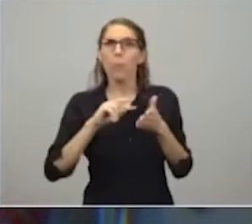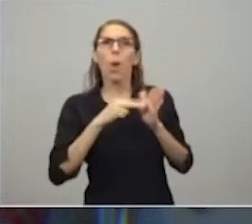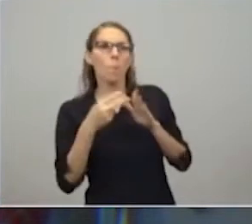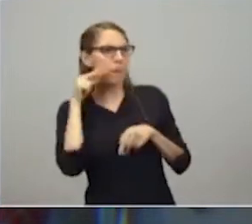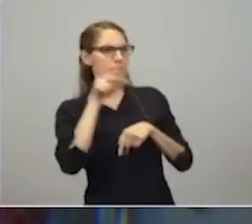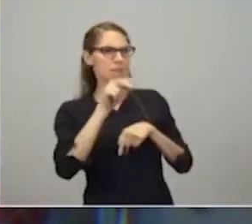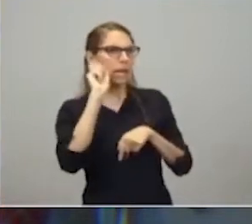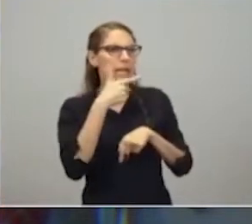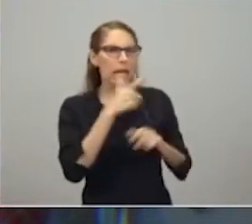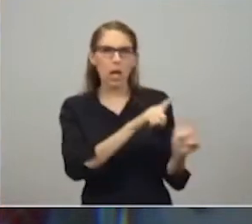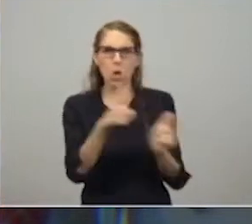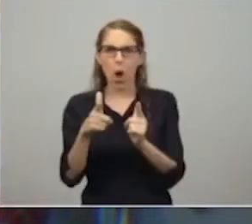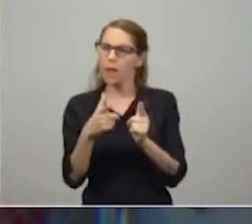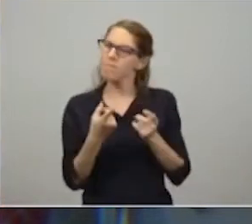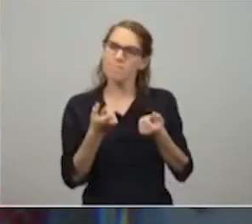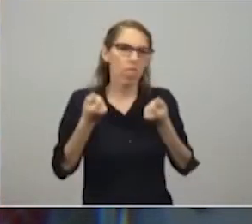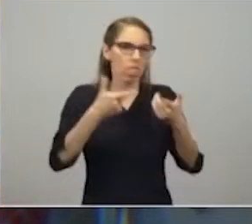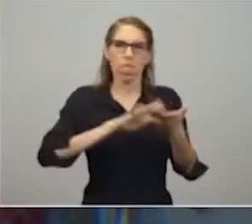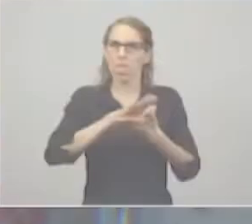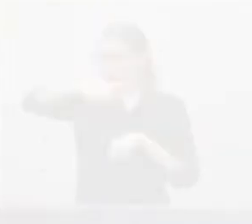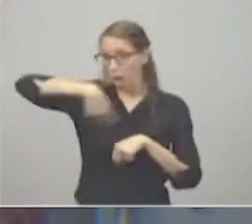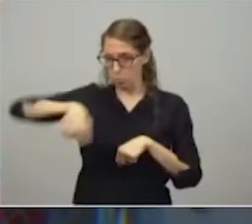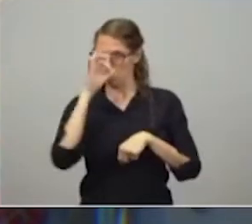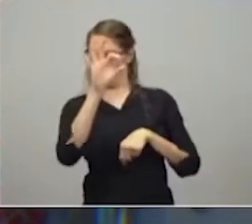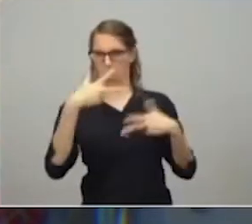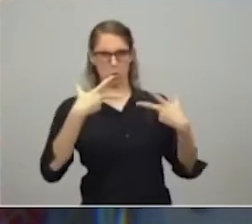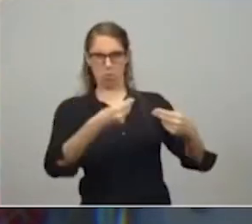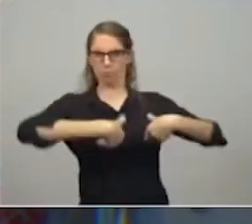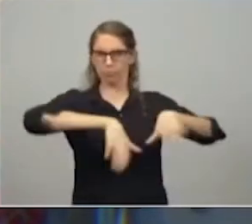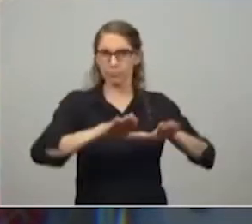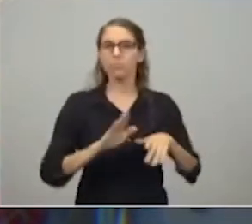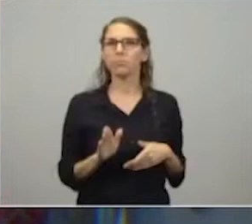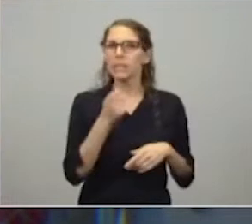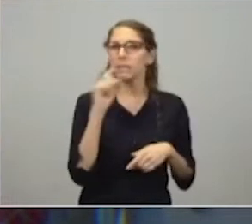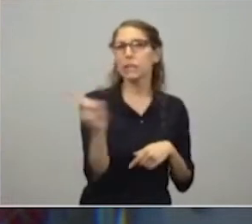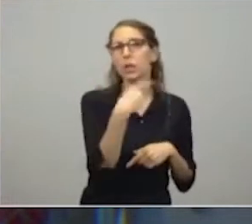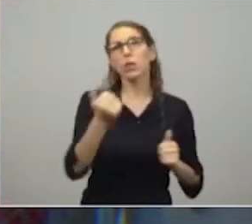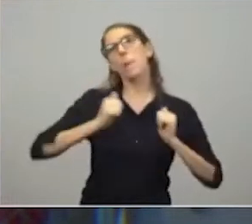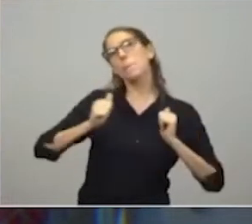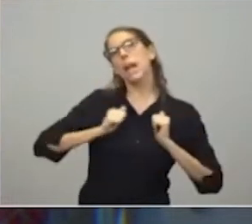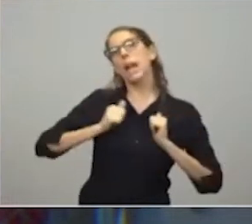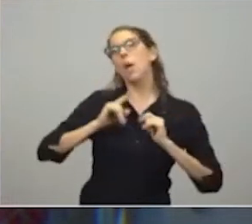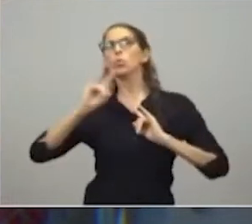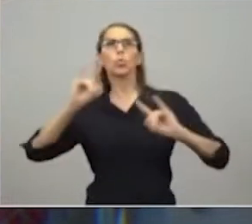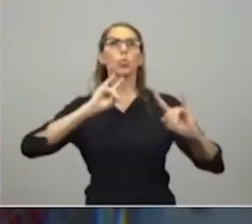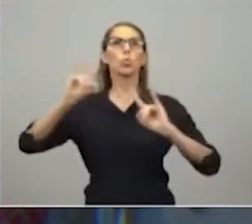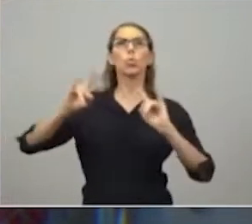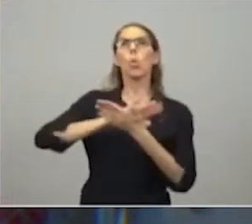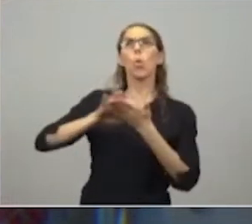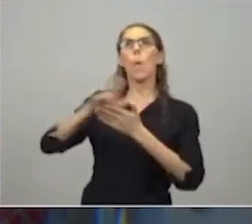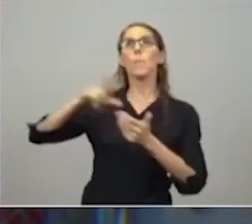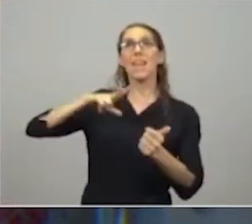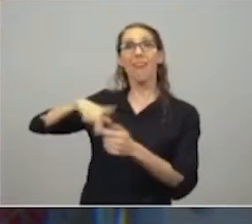teníamos que resolver cueste lo que cueste la cuestión del gas. Si solo esperamos que el mercado resuelva los problemas de nuestra provincia